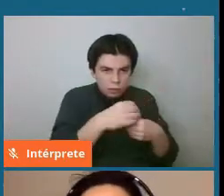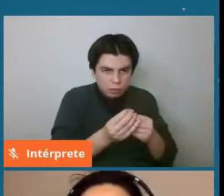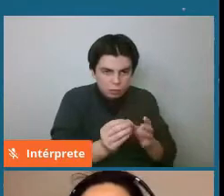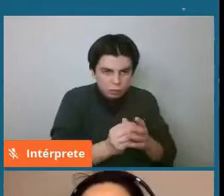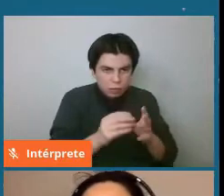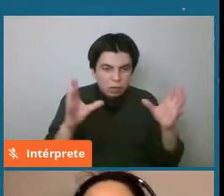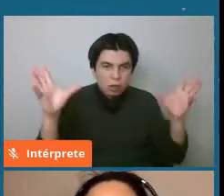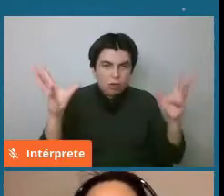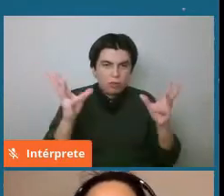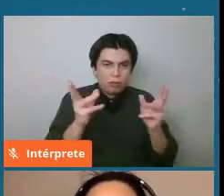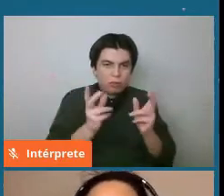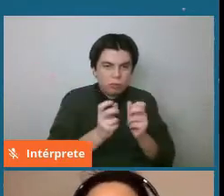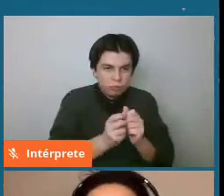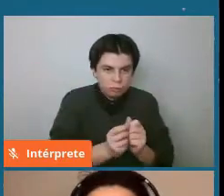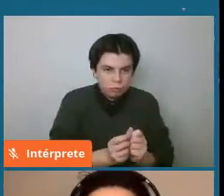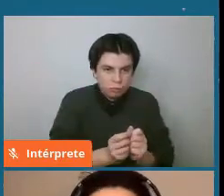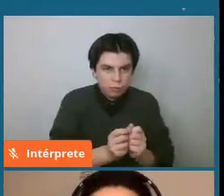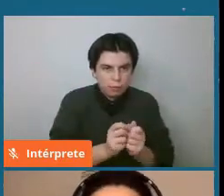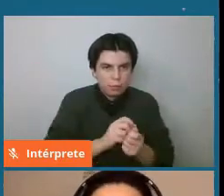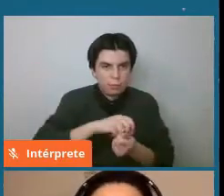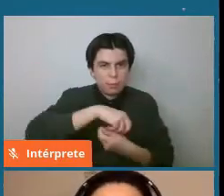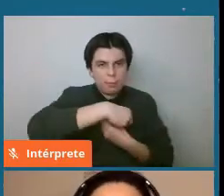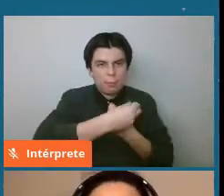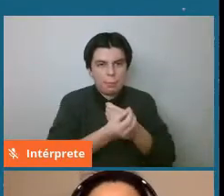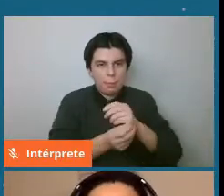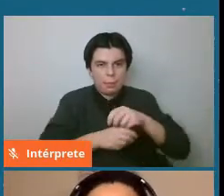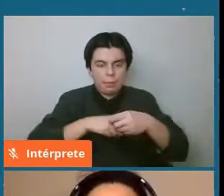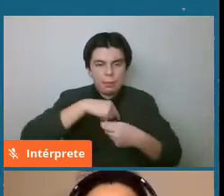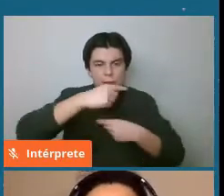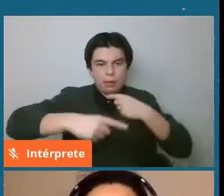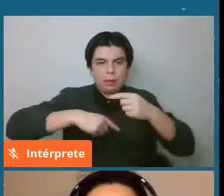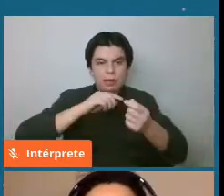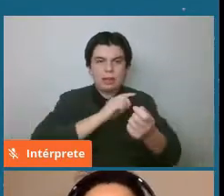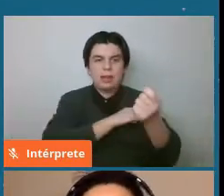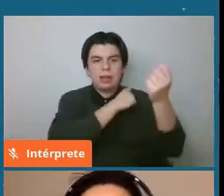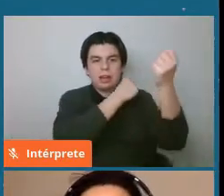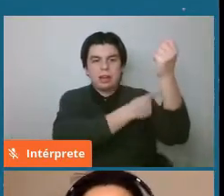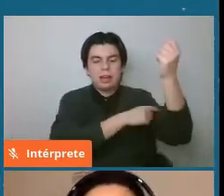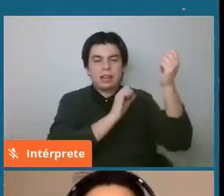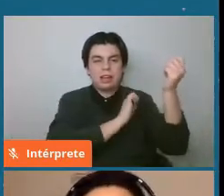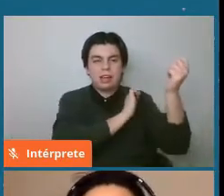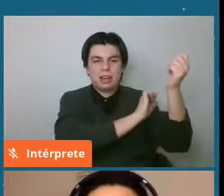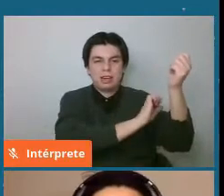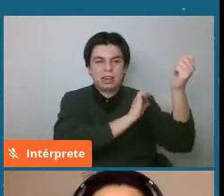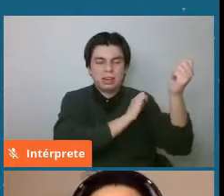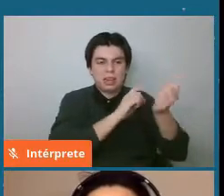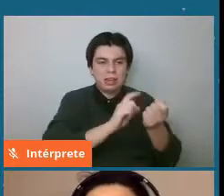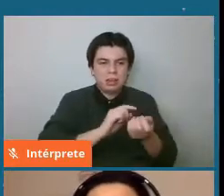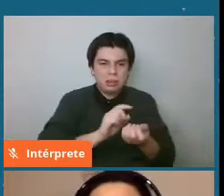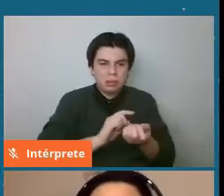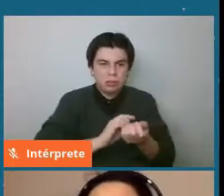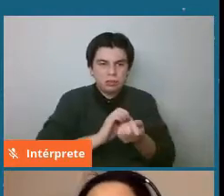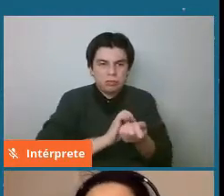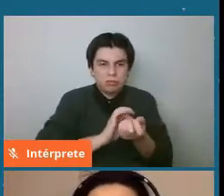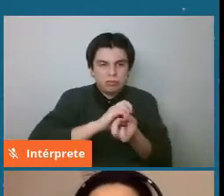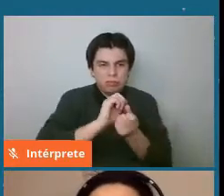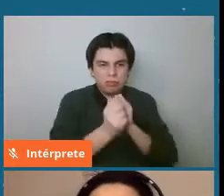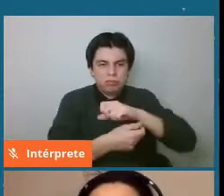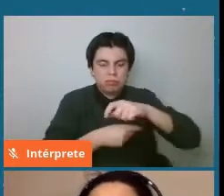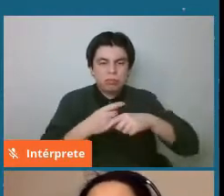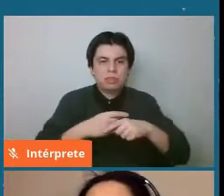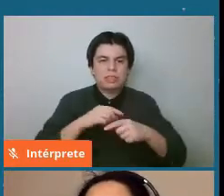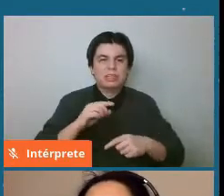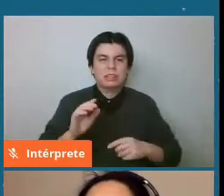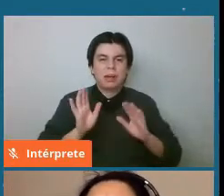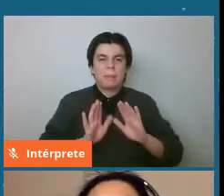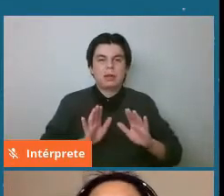gravitacional empieza a girar, sea, el cambio de energía potencial empieza a generar energía cinética que va a